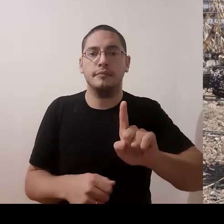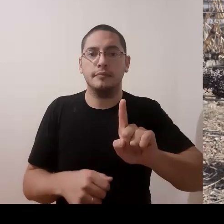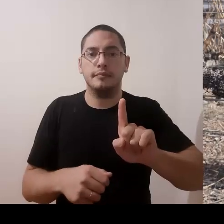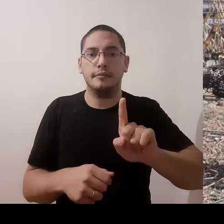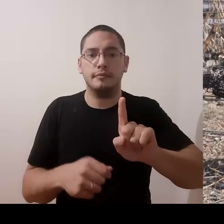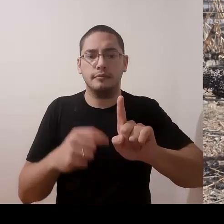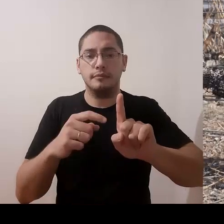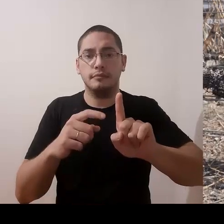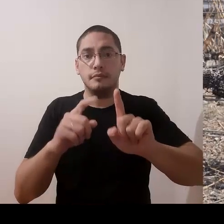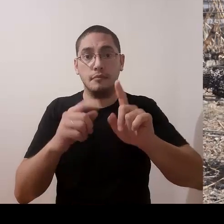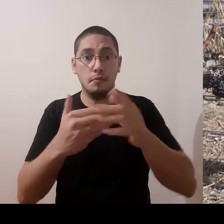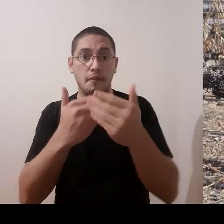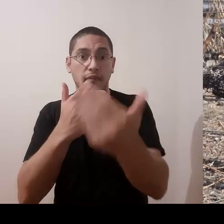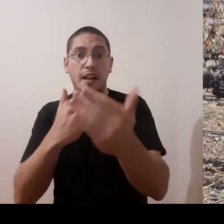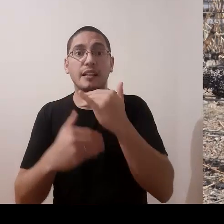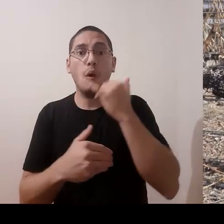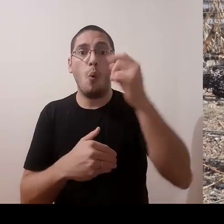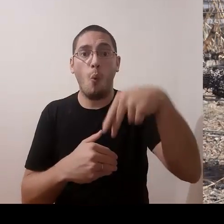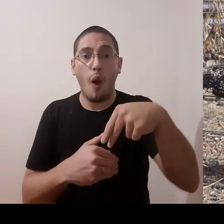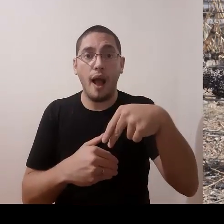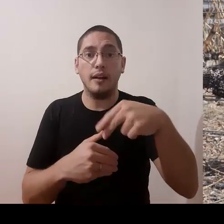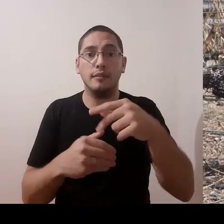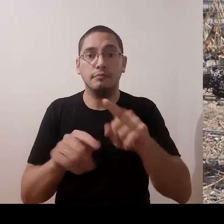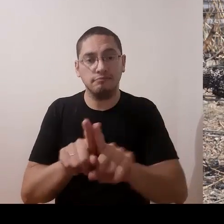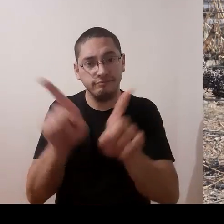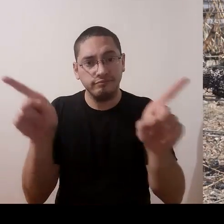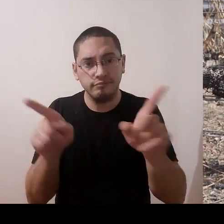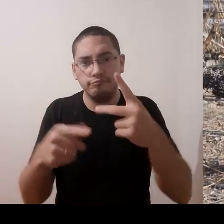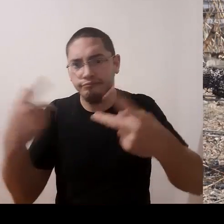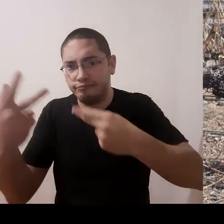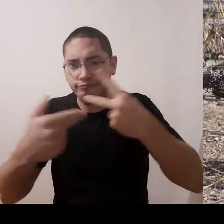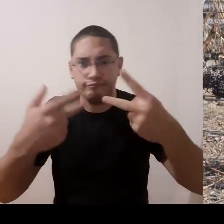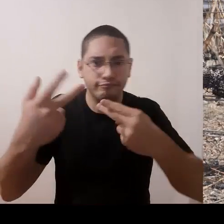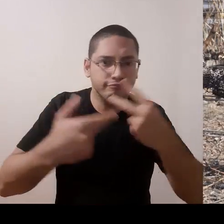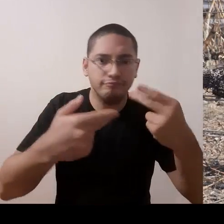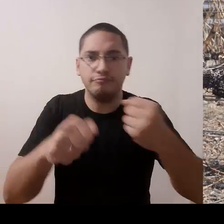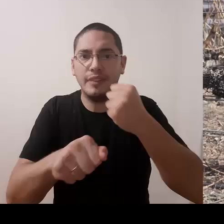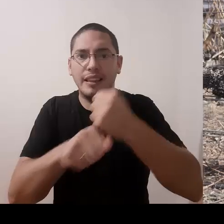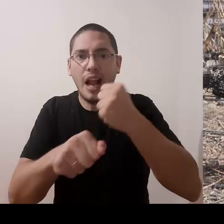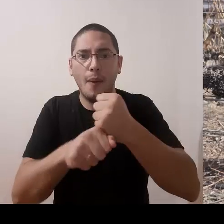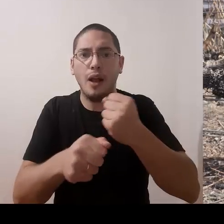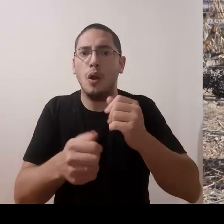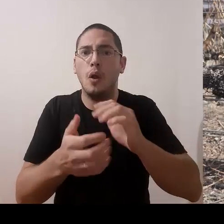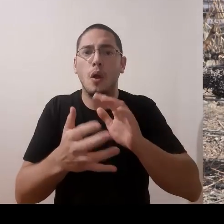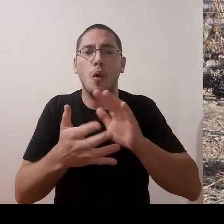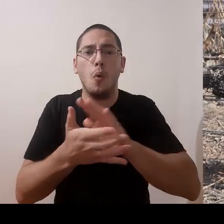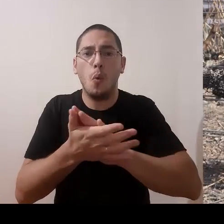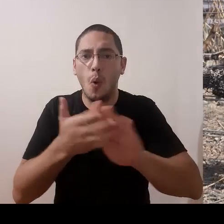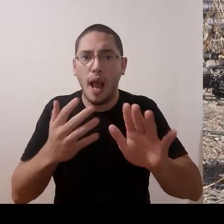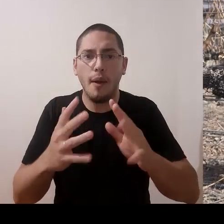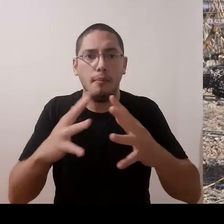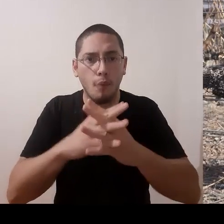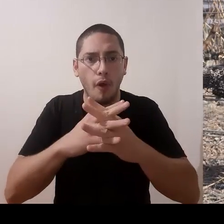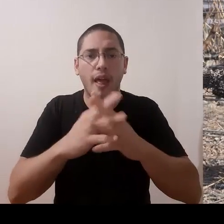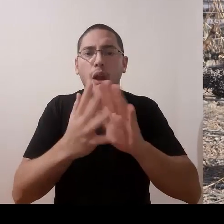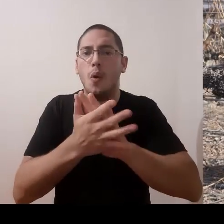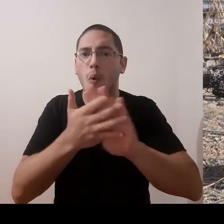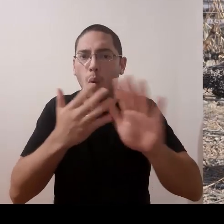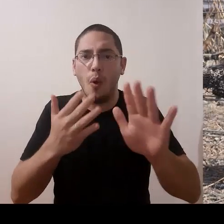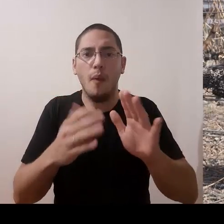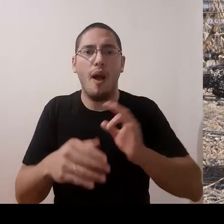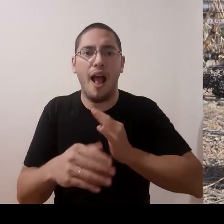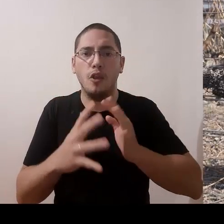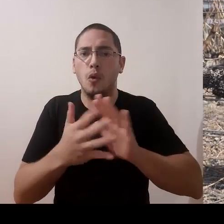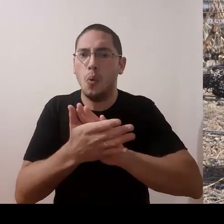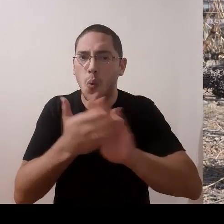Y él, enfrente, está formando su nueva planta, su nueva poda, su